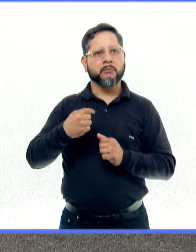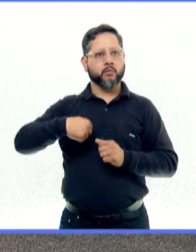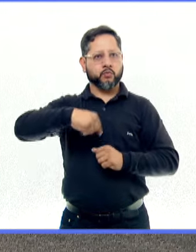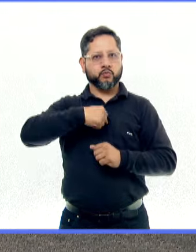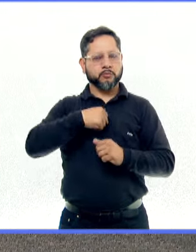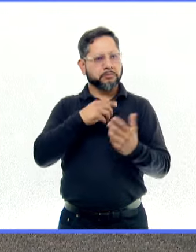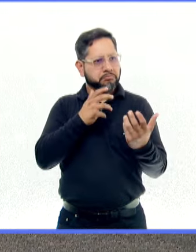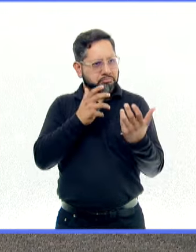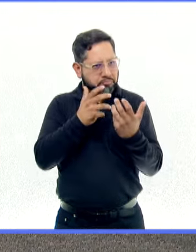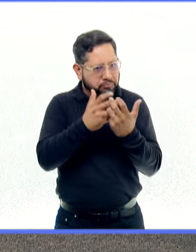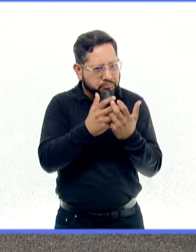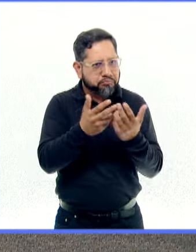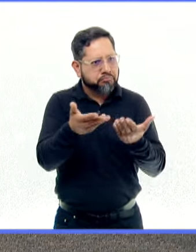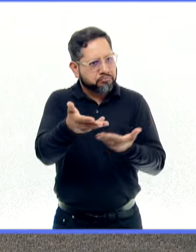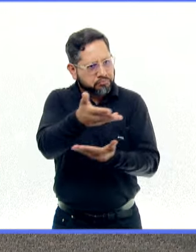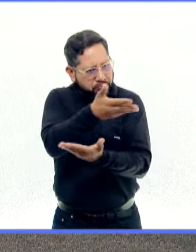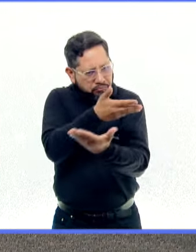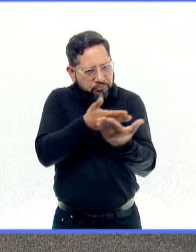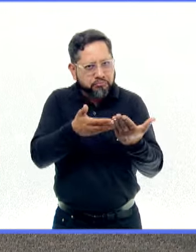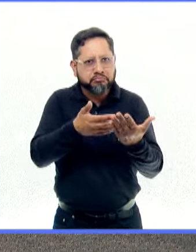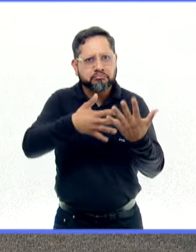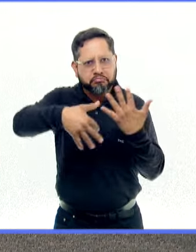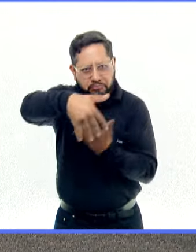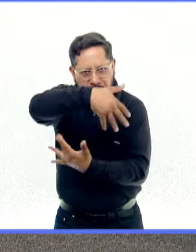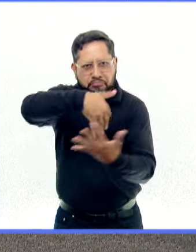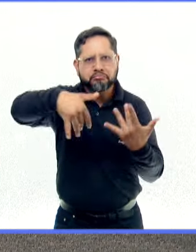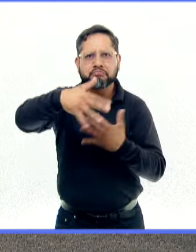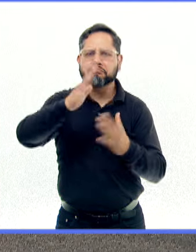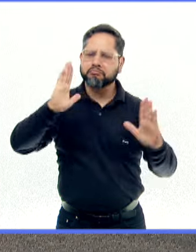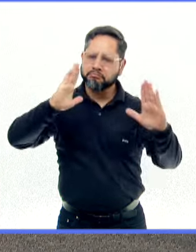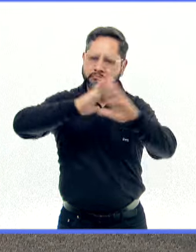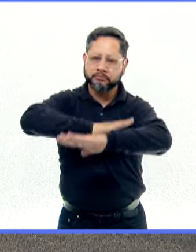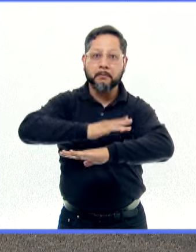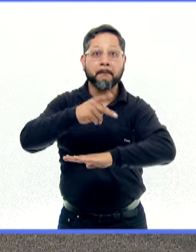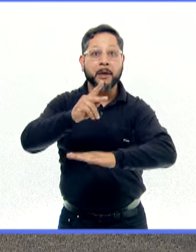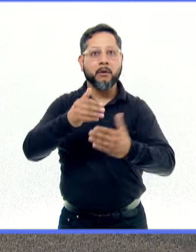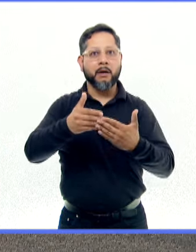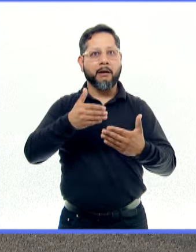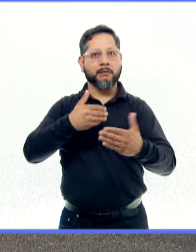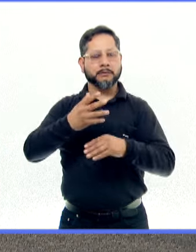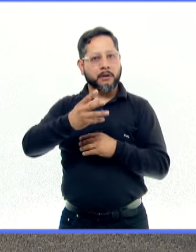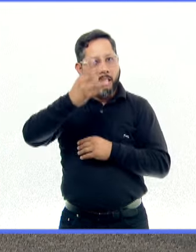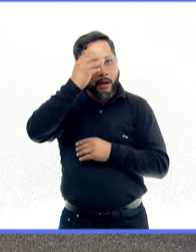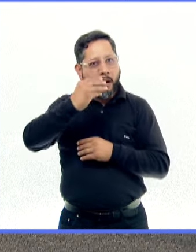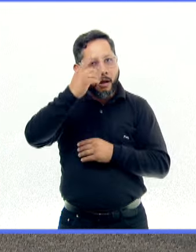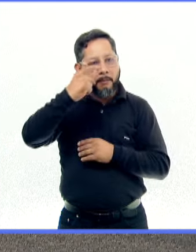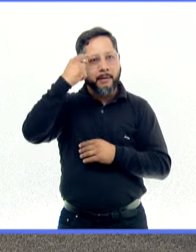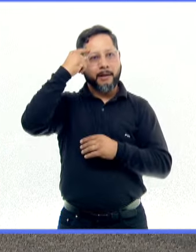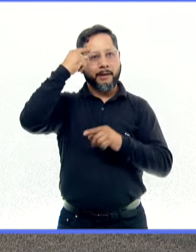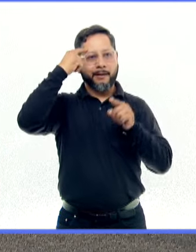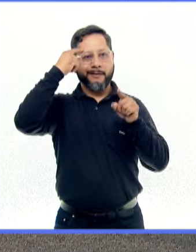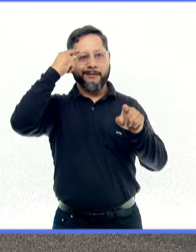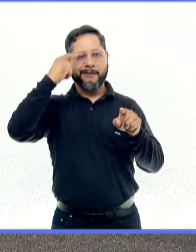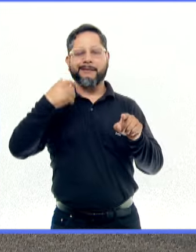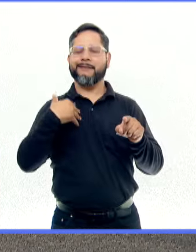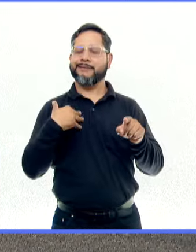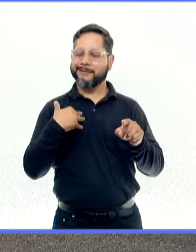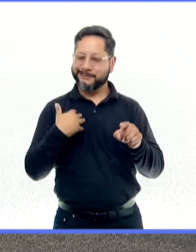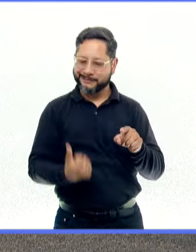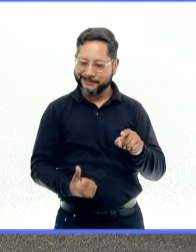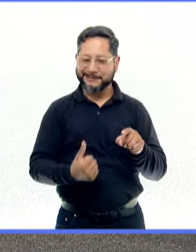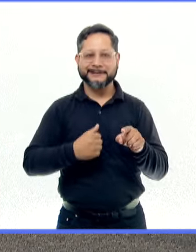convivir, lo que decía, de forma como armónica, pero con un conocimiento y con un entendimiento de con quienes estamos conviviendo.